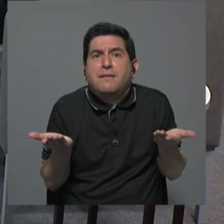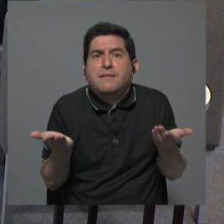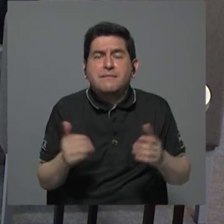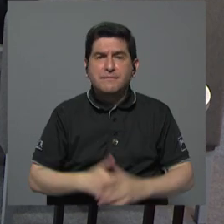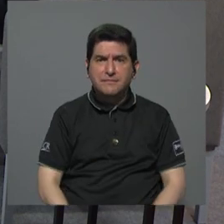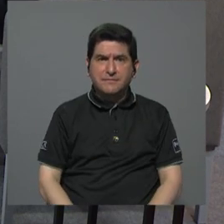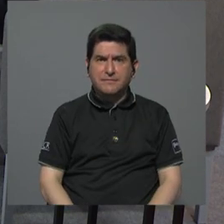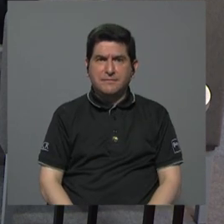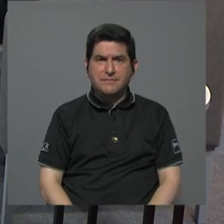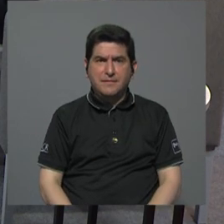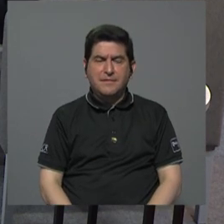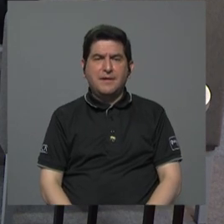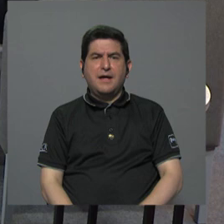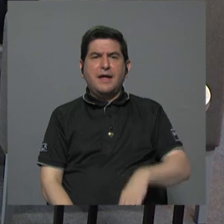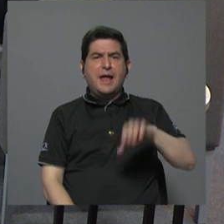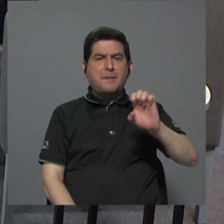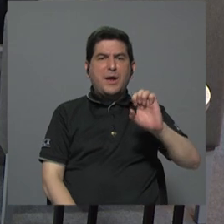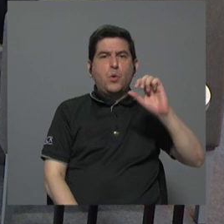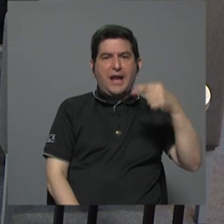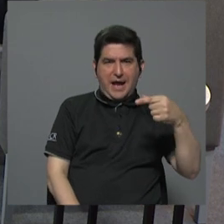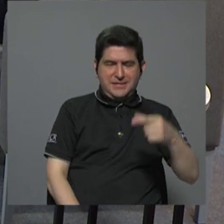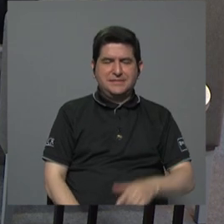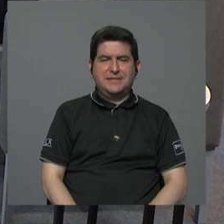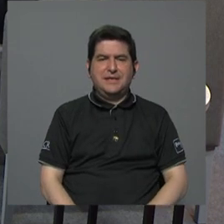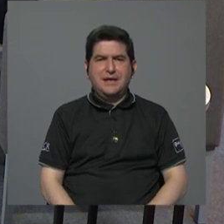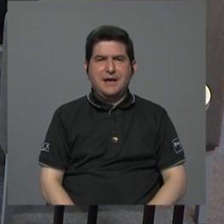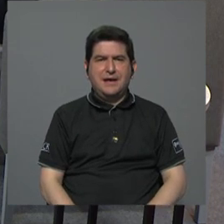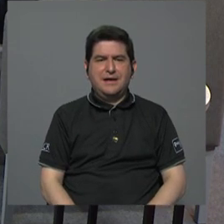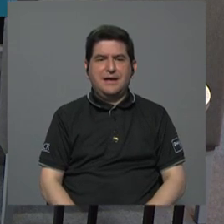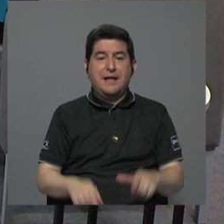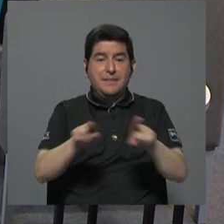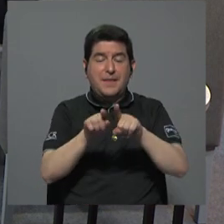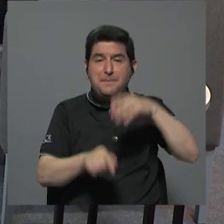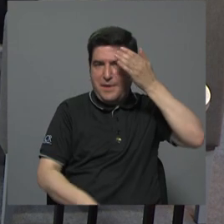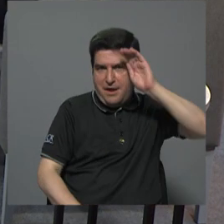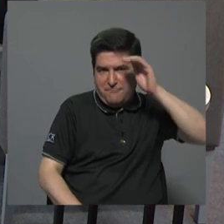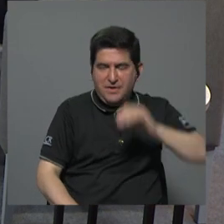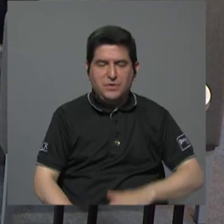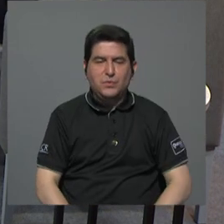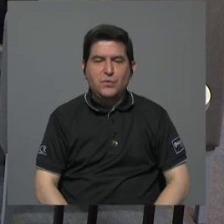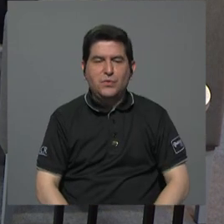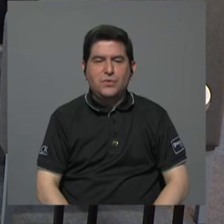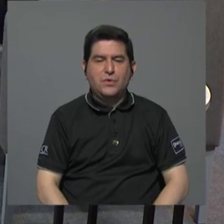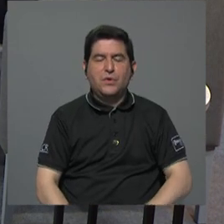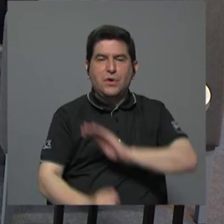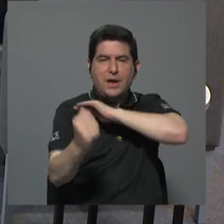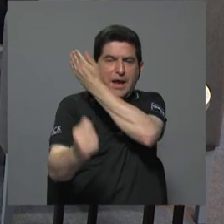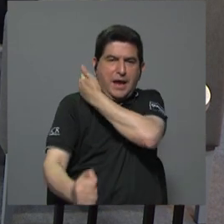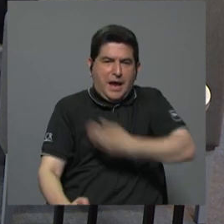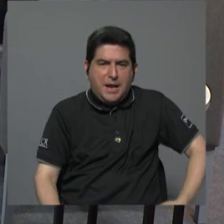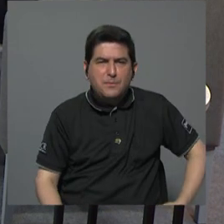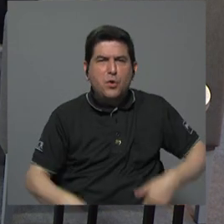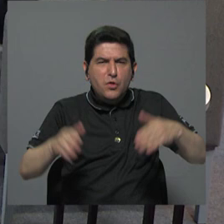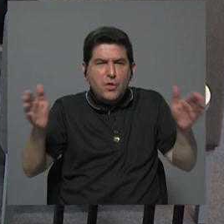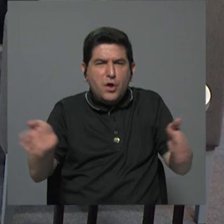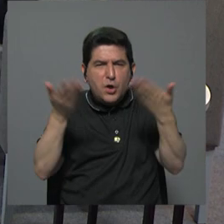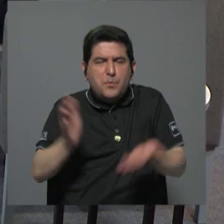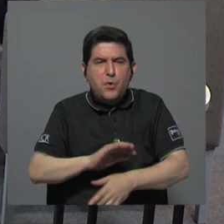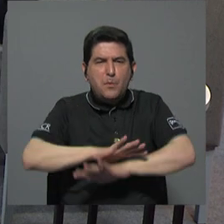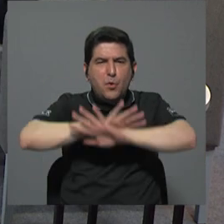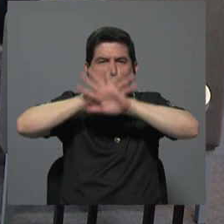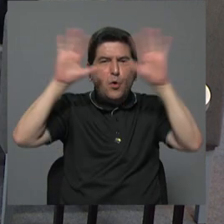y Emanuel García desde el Ejecutivo también por Facebook desde el Ejecutivo ¿cómo promoverían la